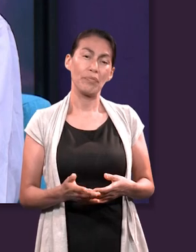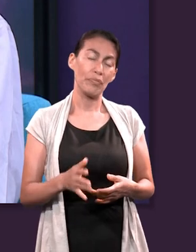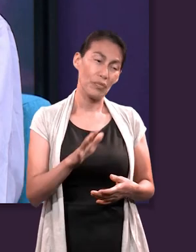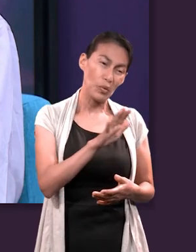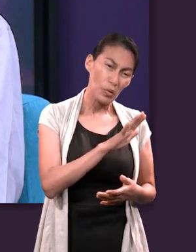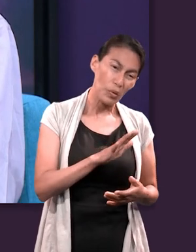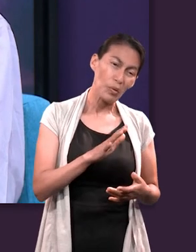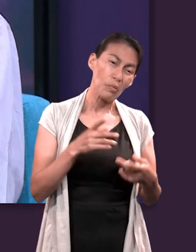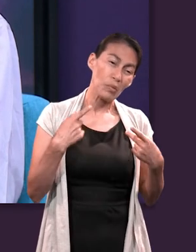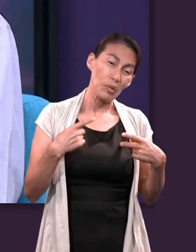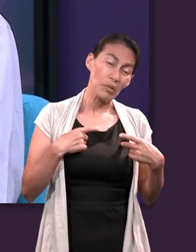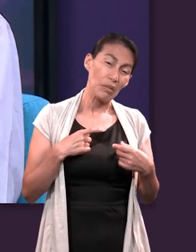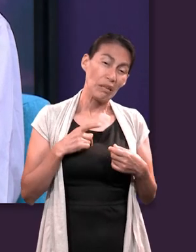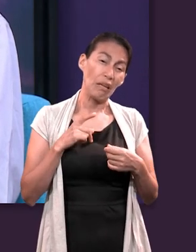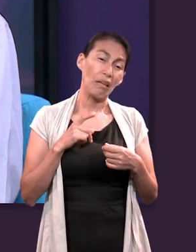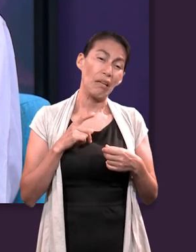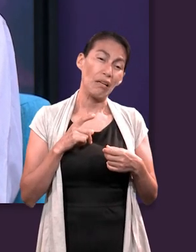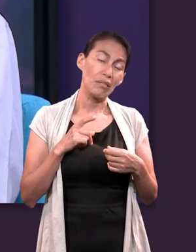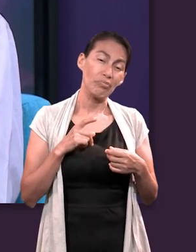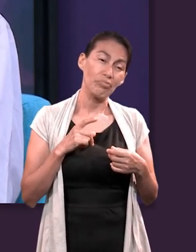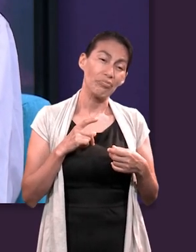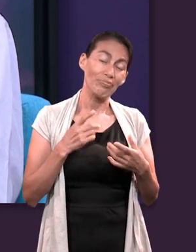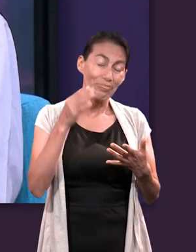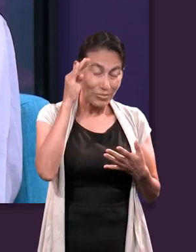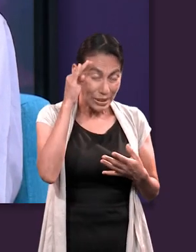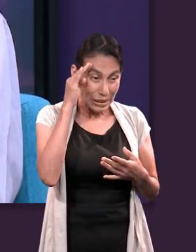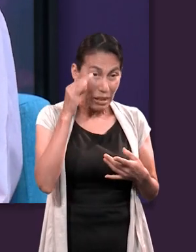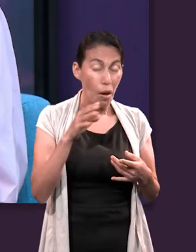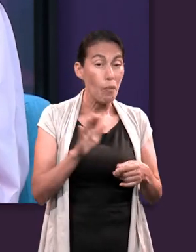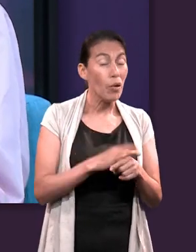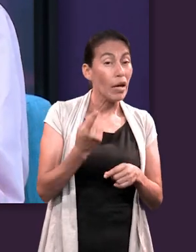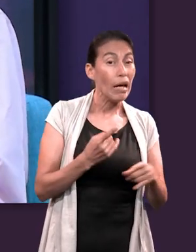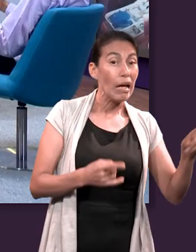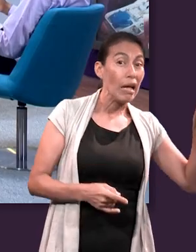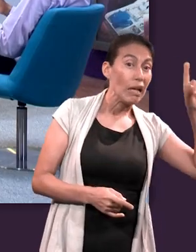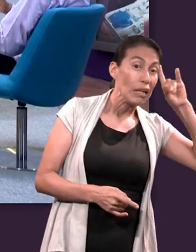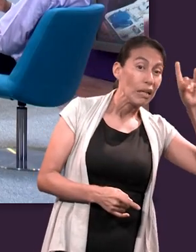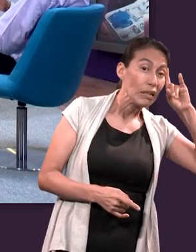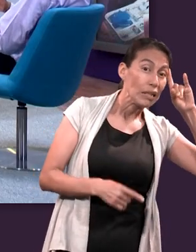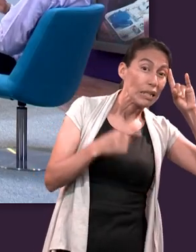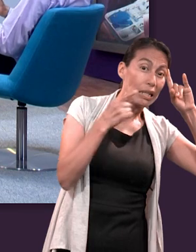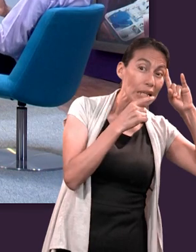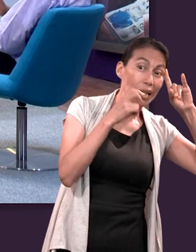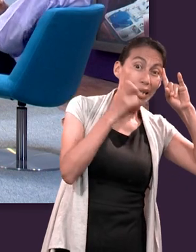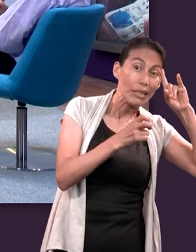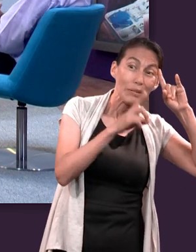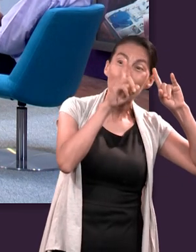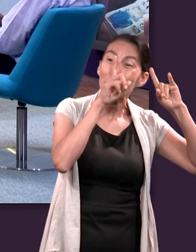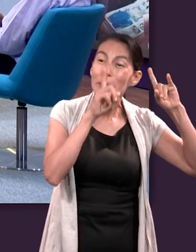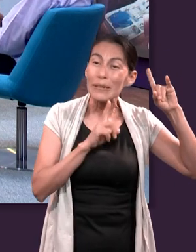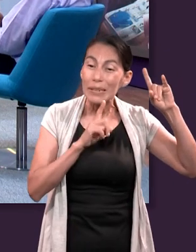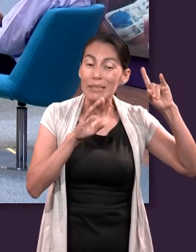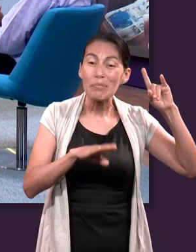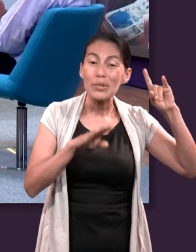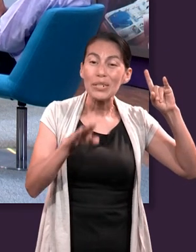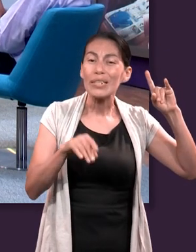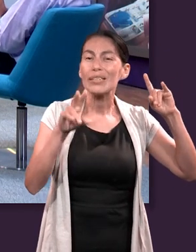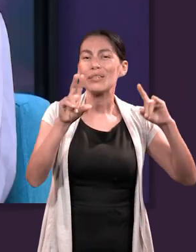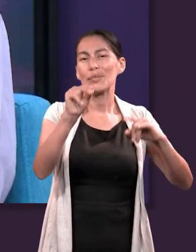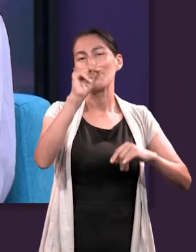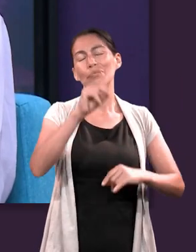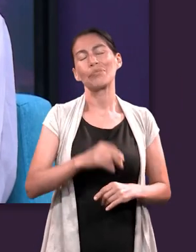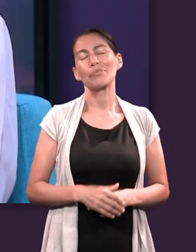está anclado precisamente en esta, que fue la primer mentira que jamás escuchara sobre nuestro planeta.